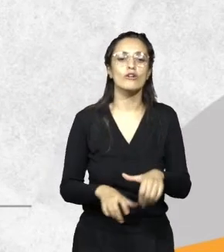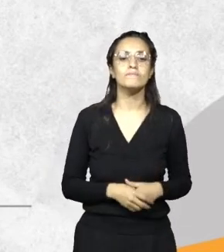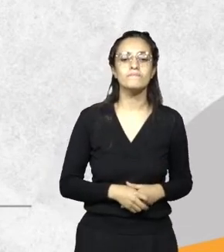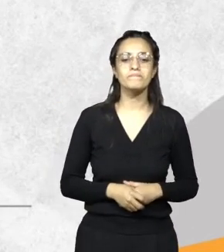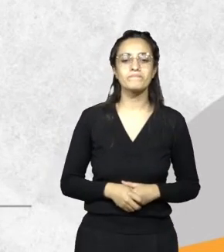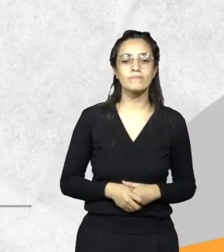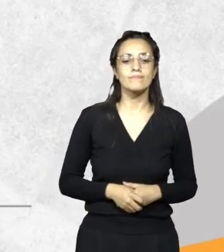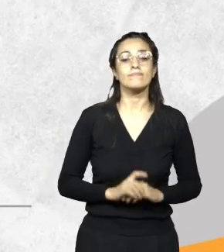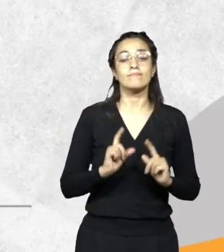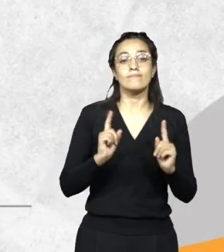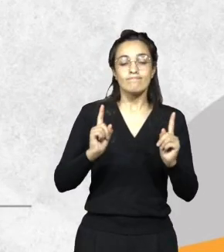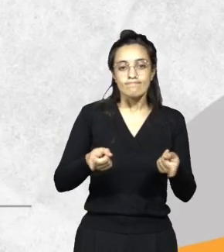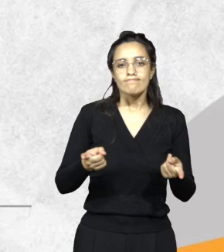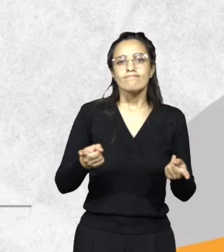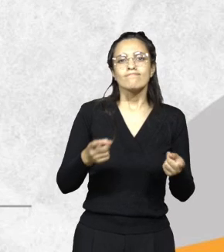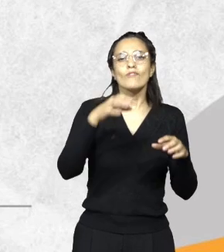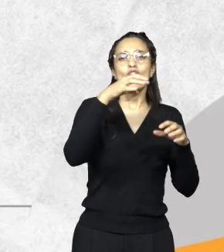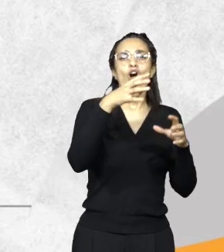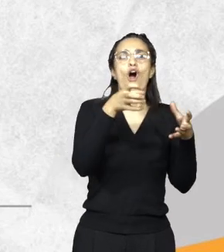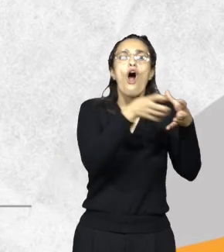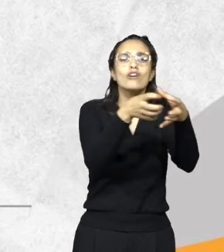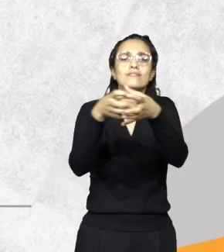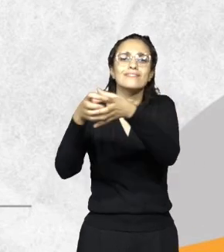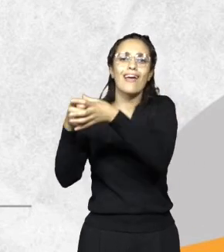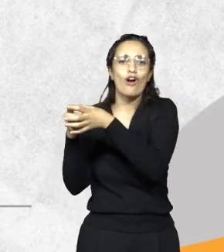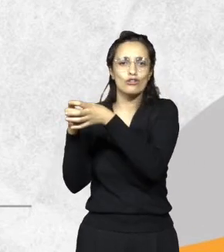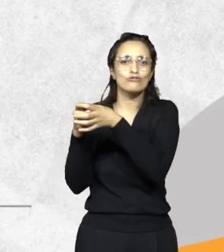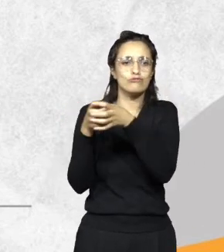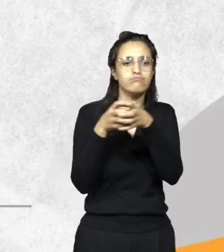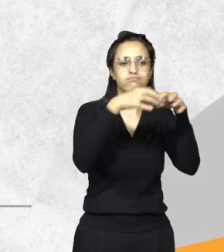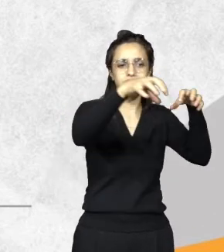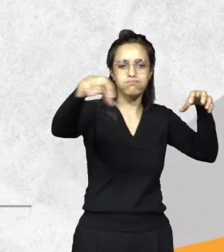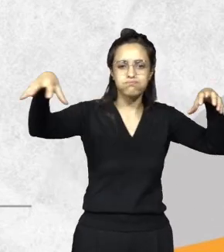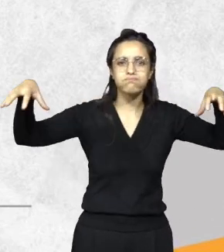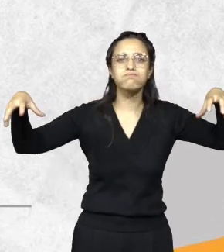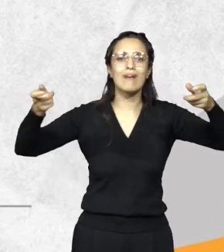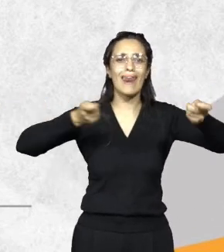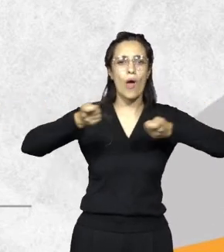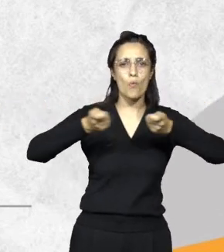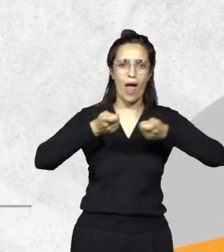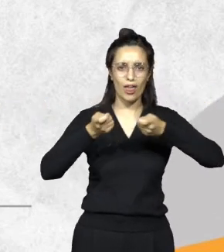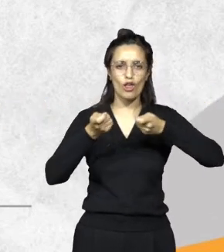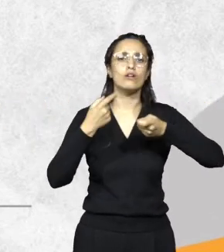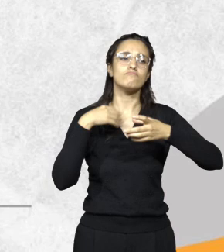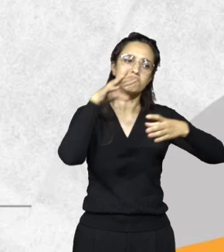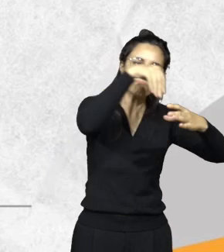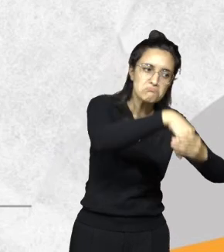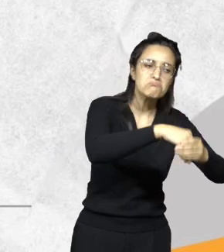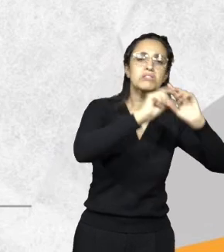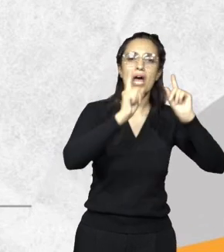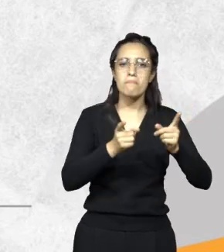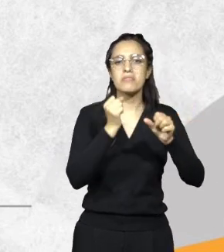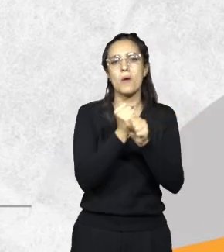conjunto para la conservación. Con los consejos reguladores, formamos parte, integramos y también trabajamos en